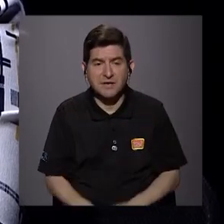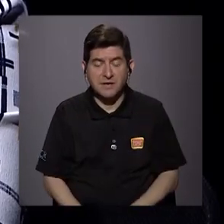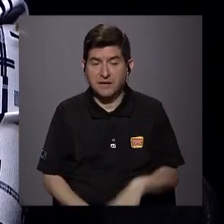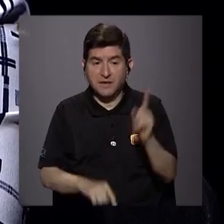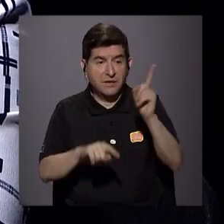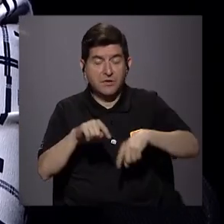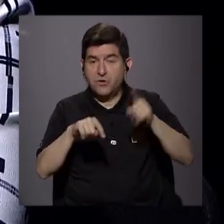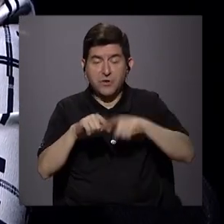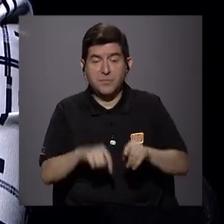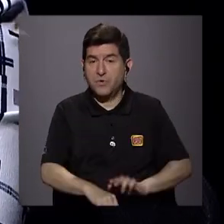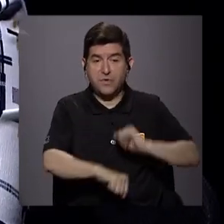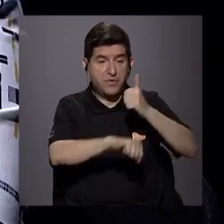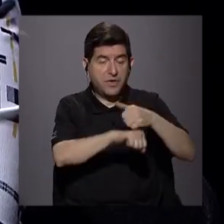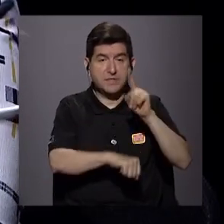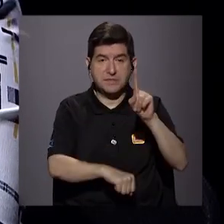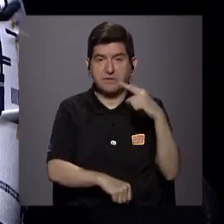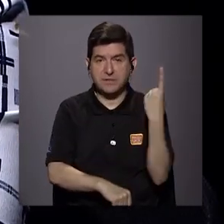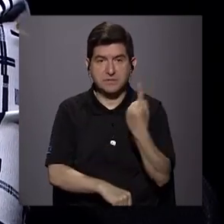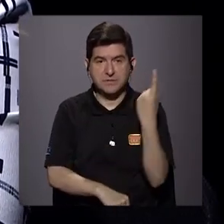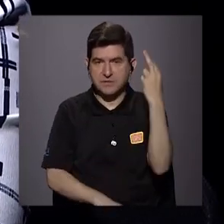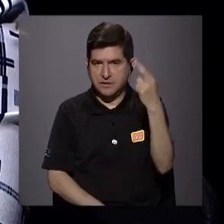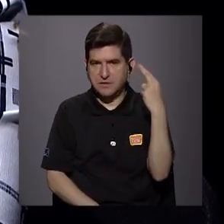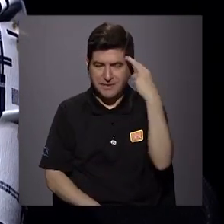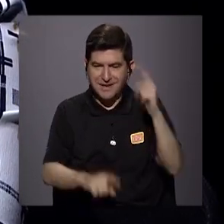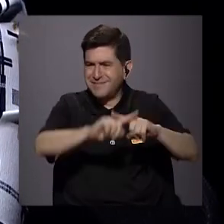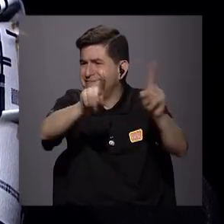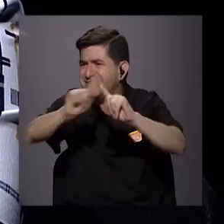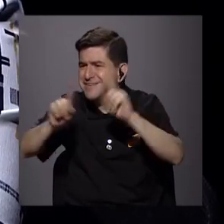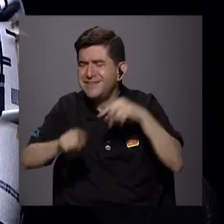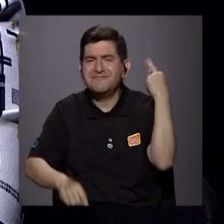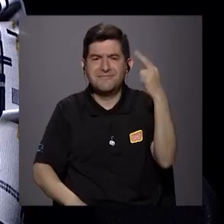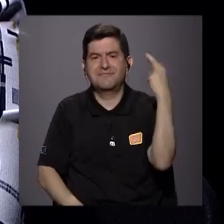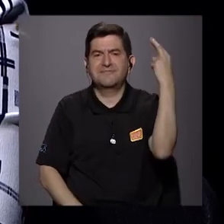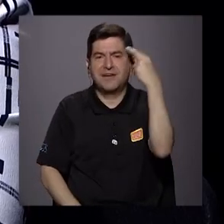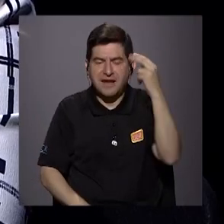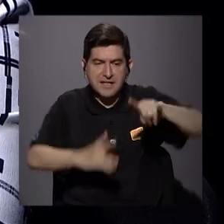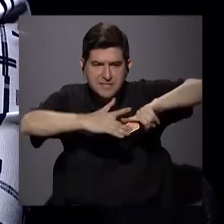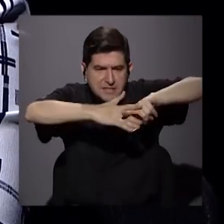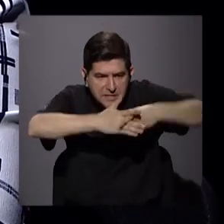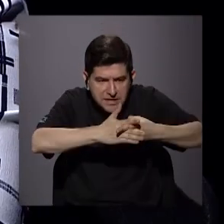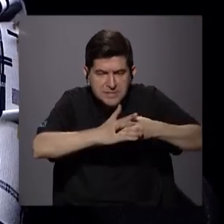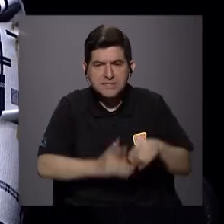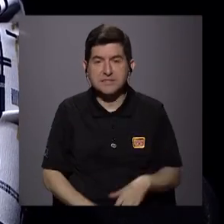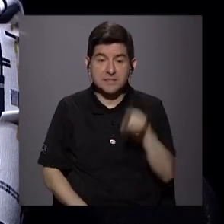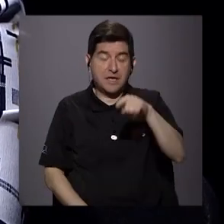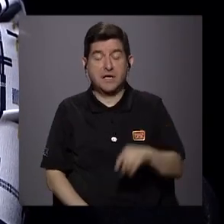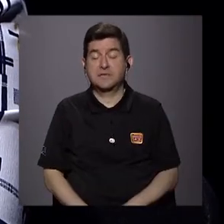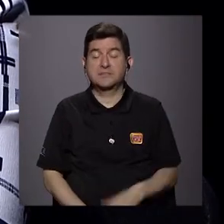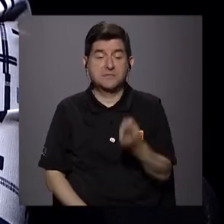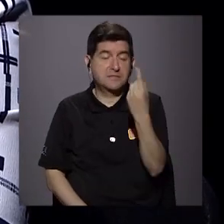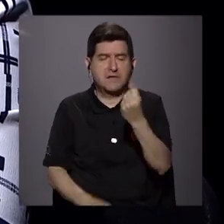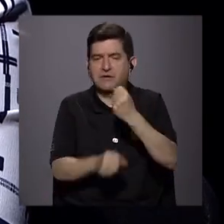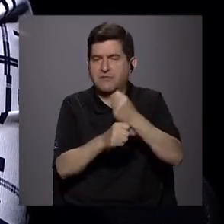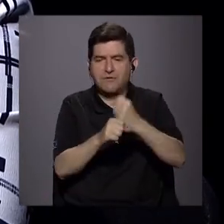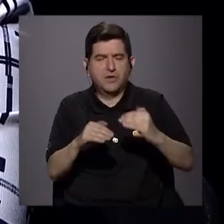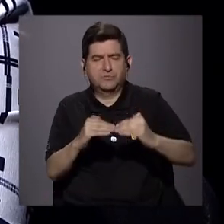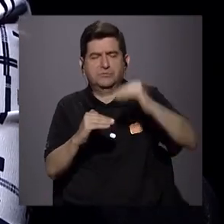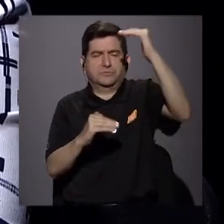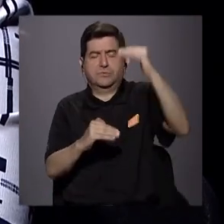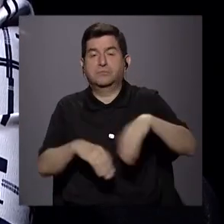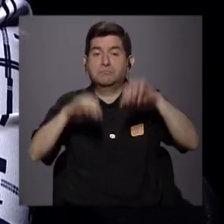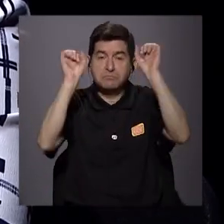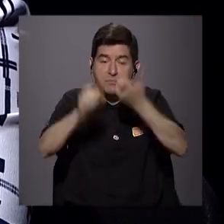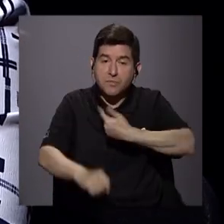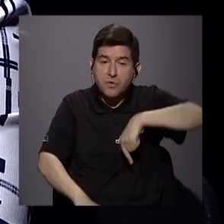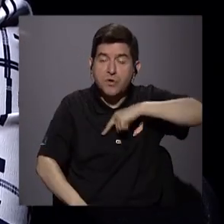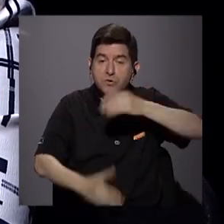que no podremos atribuirle una sola causa, sino hay muchas causas que han generado estos altos niveles de desempleo. Y bueno, podríamos